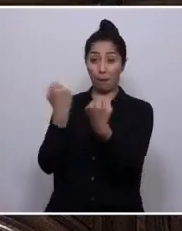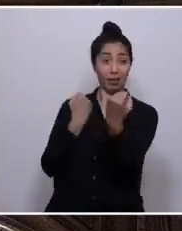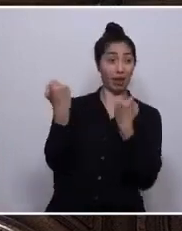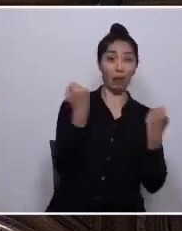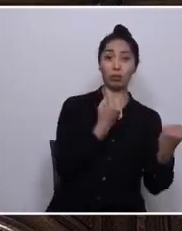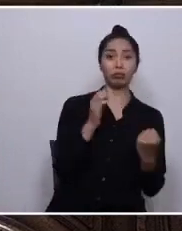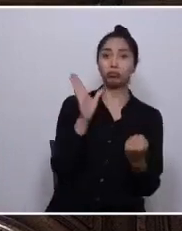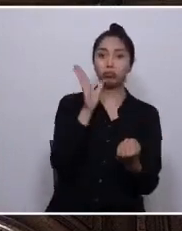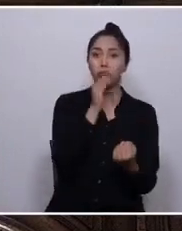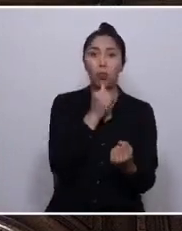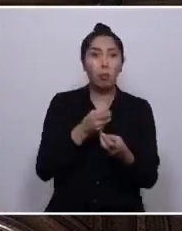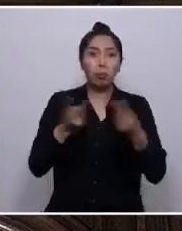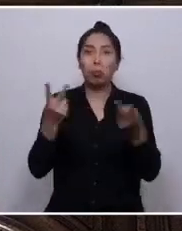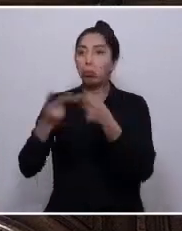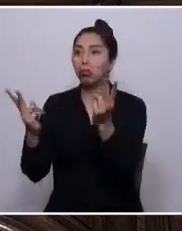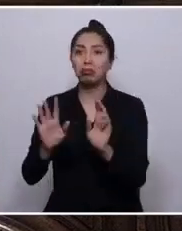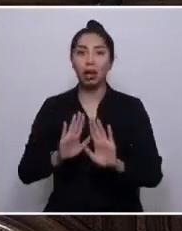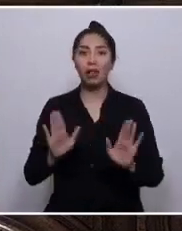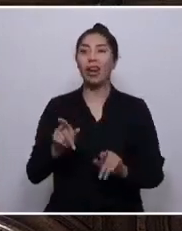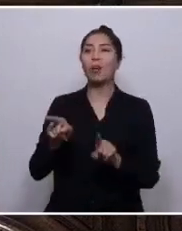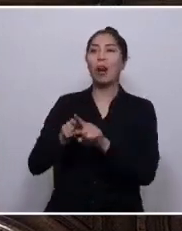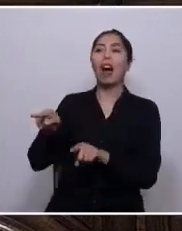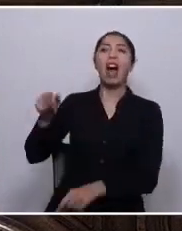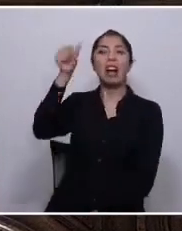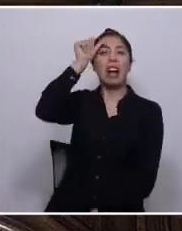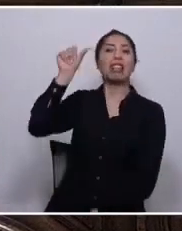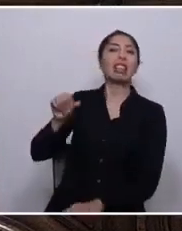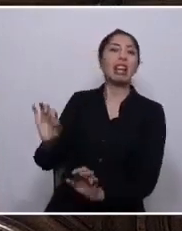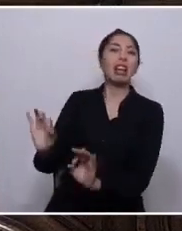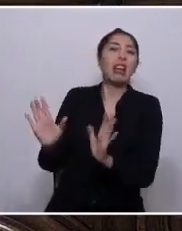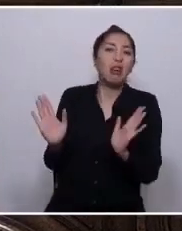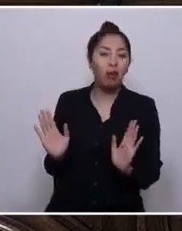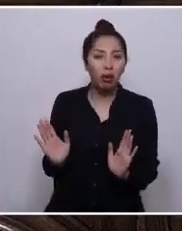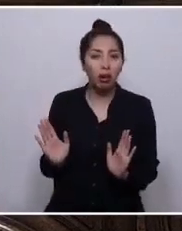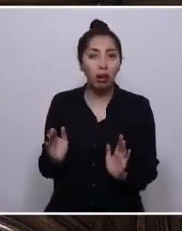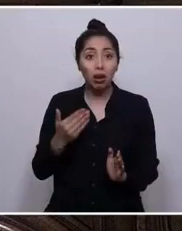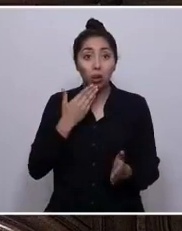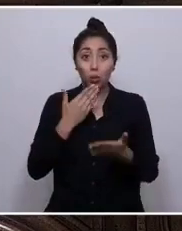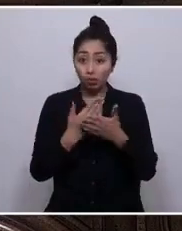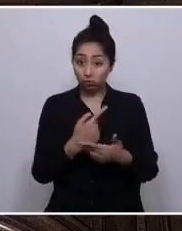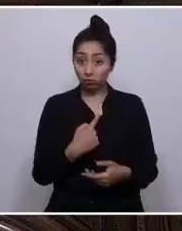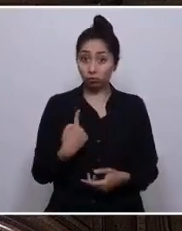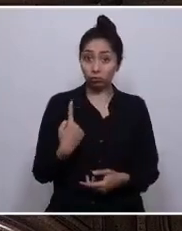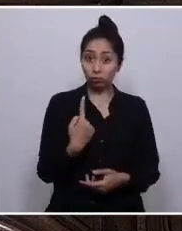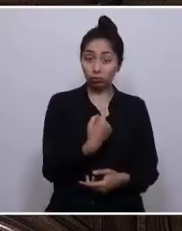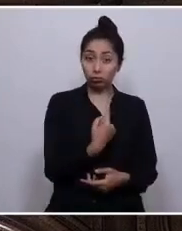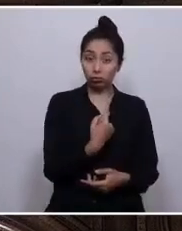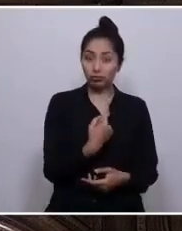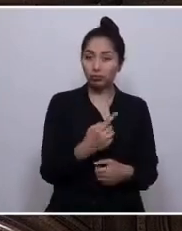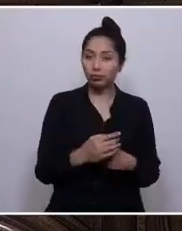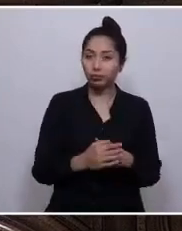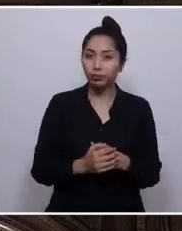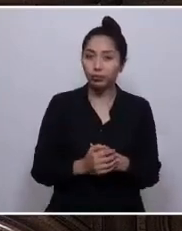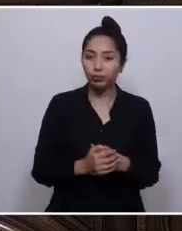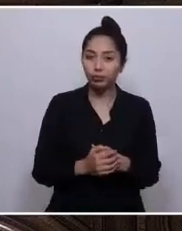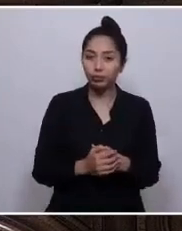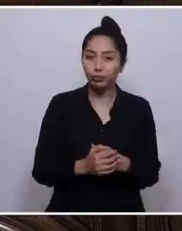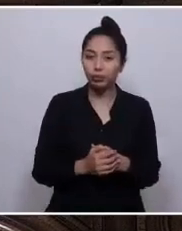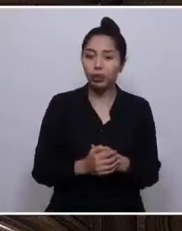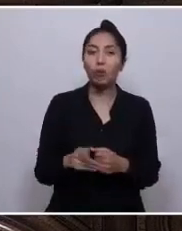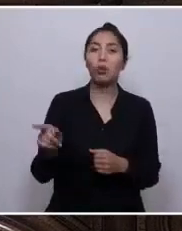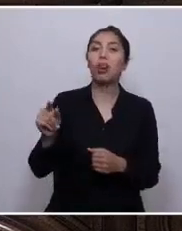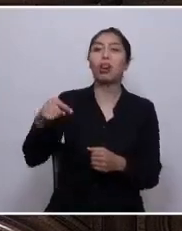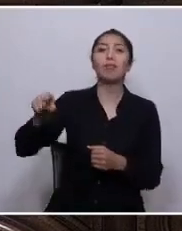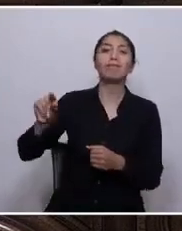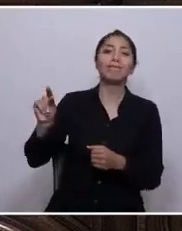como un castigo bíblico merecido, cuando nuestras acciones no eran más que pequeños episodios en una transición